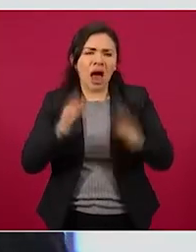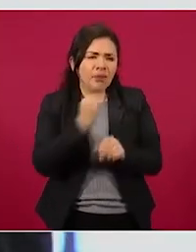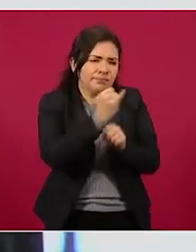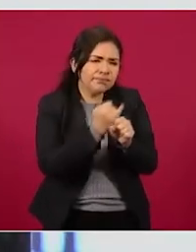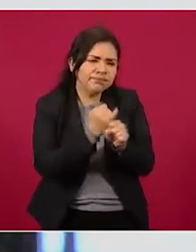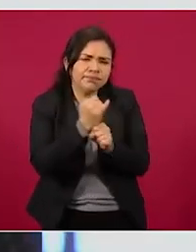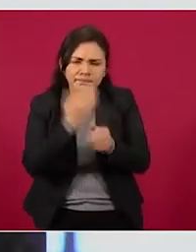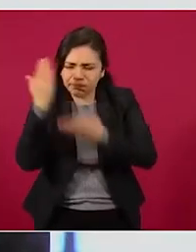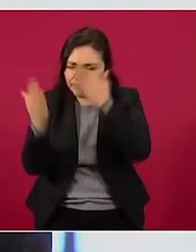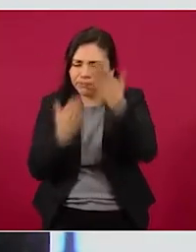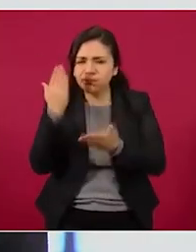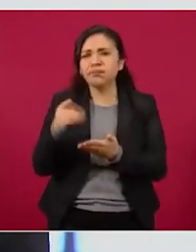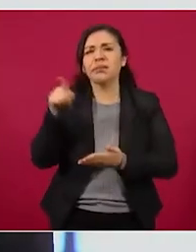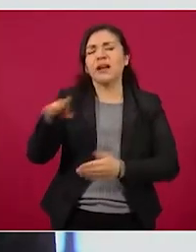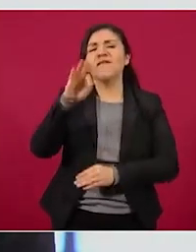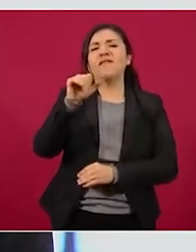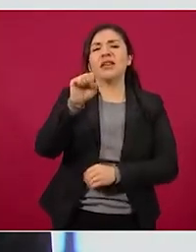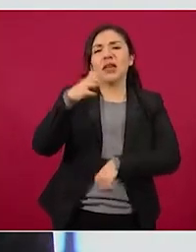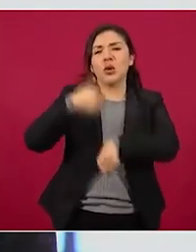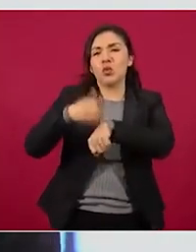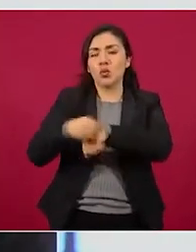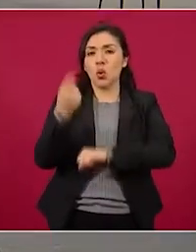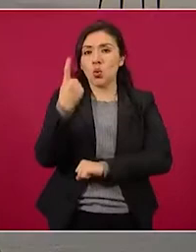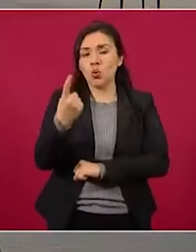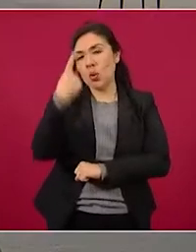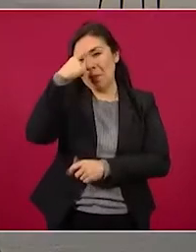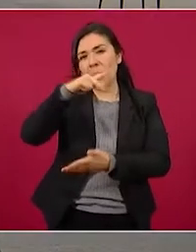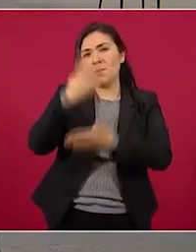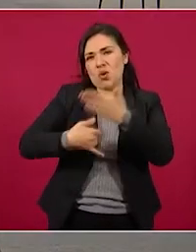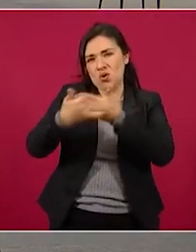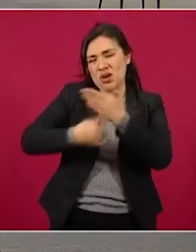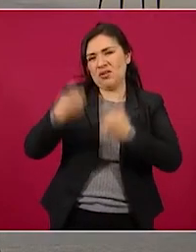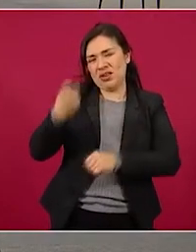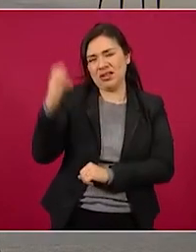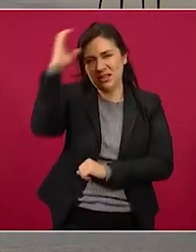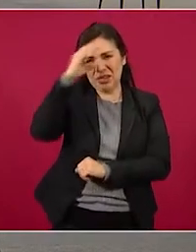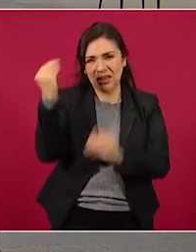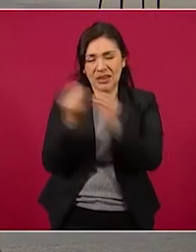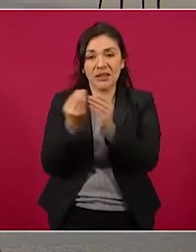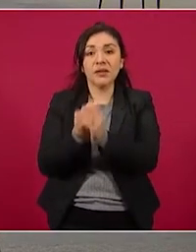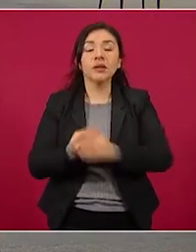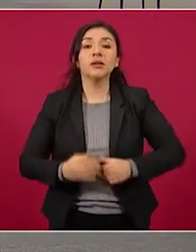preliminares del estudio fase 1 del proyecto científico.